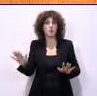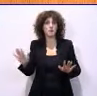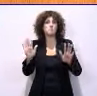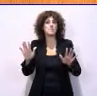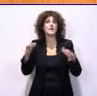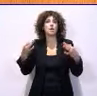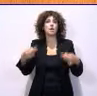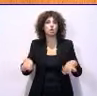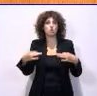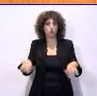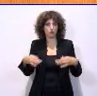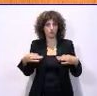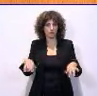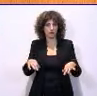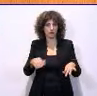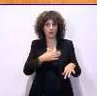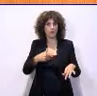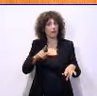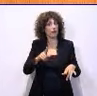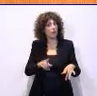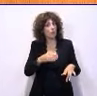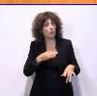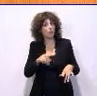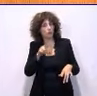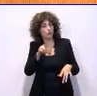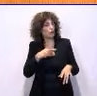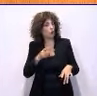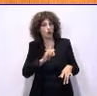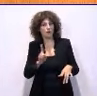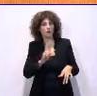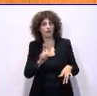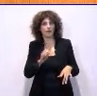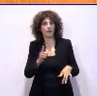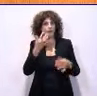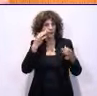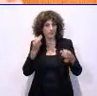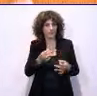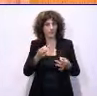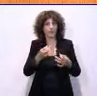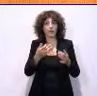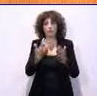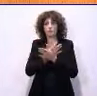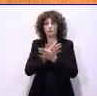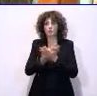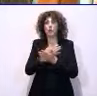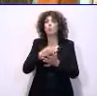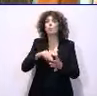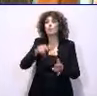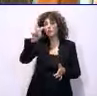normal. Igual es el que no quiere rendir cuentas al Parlamento con la asiduidad de vida, pues igual es usted.